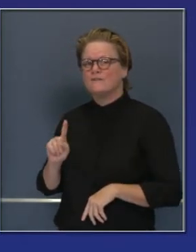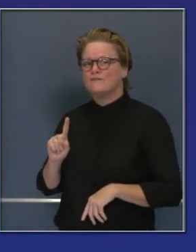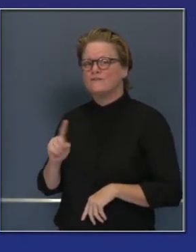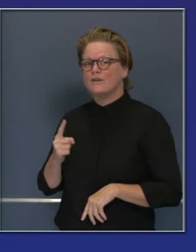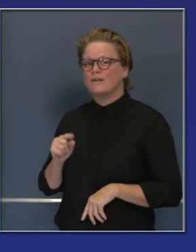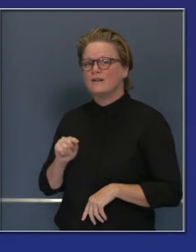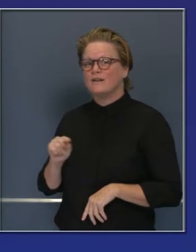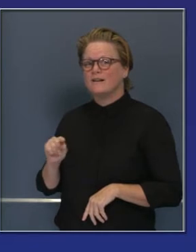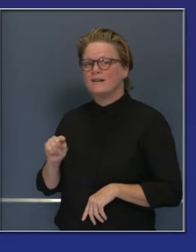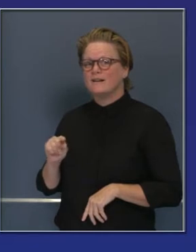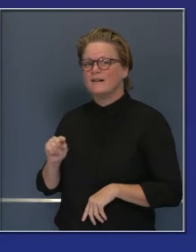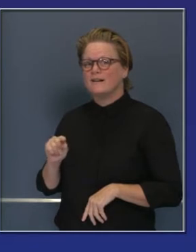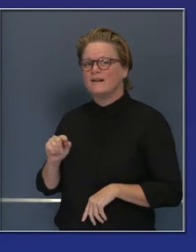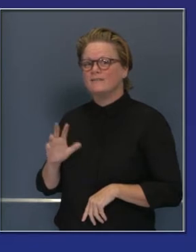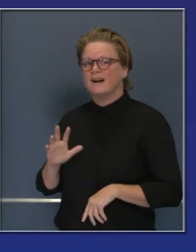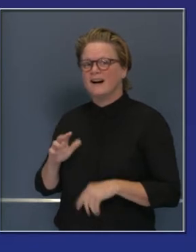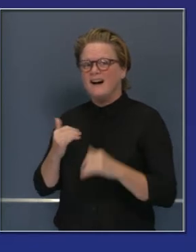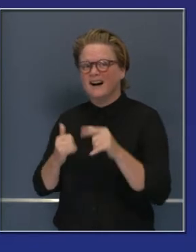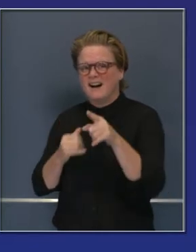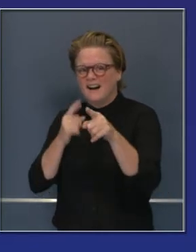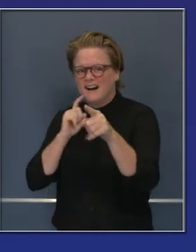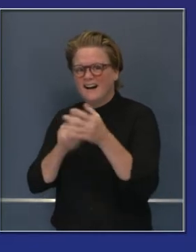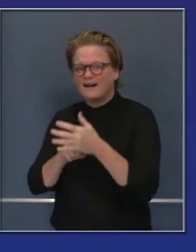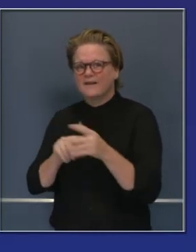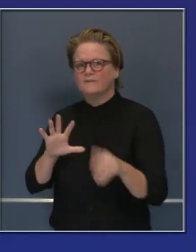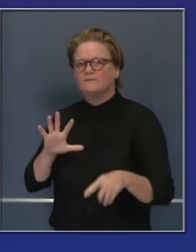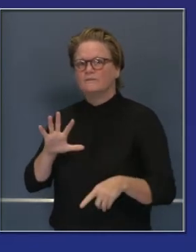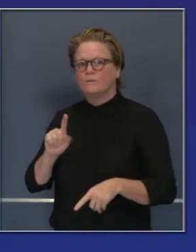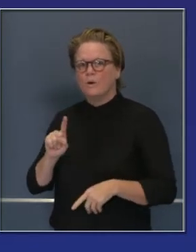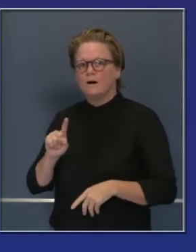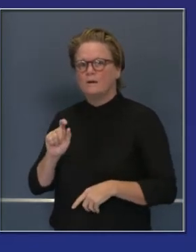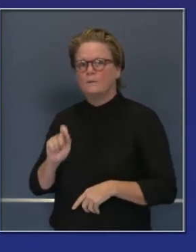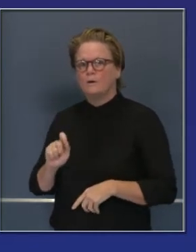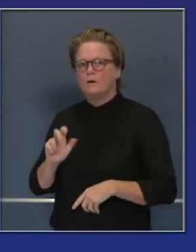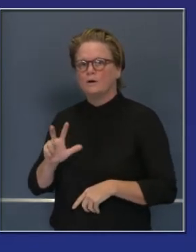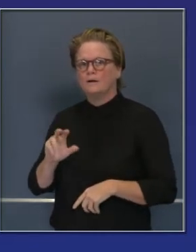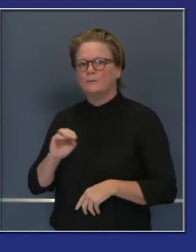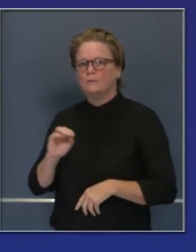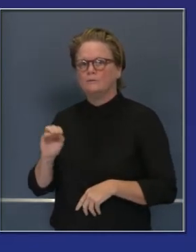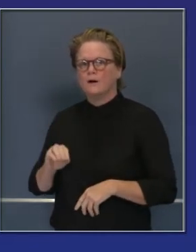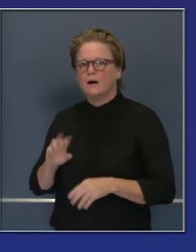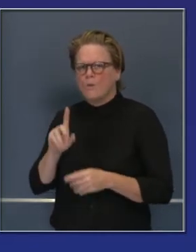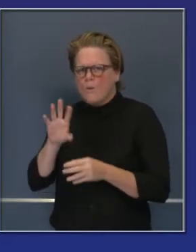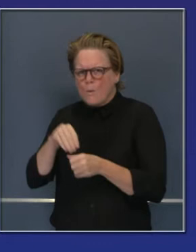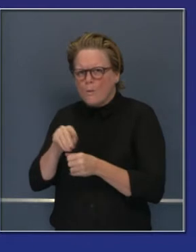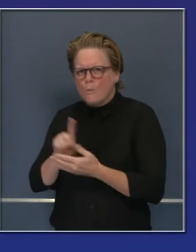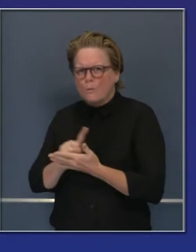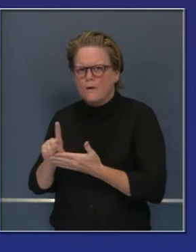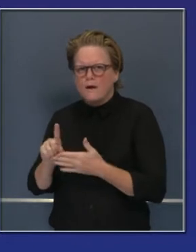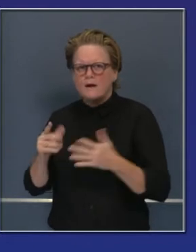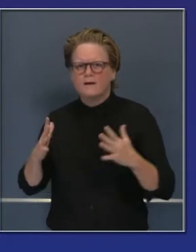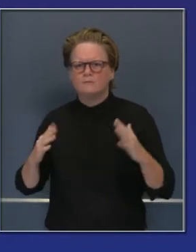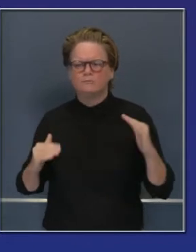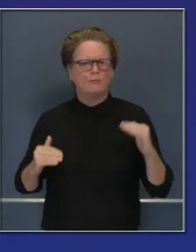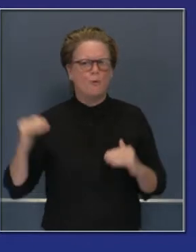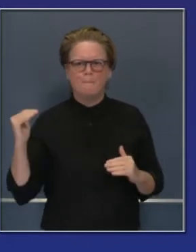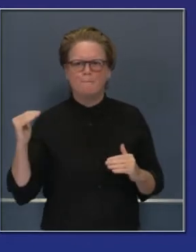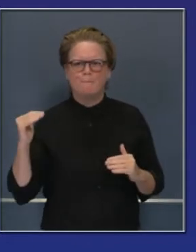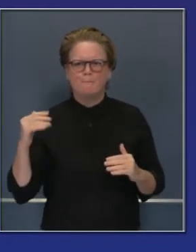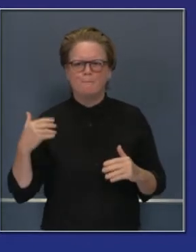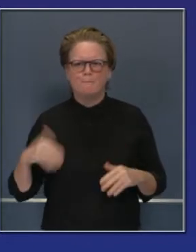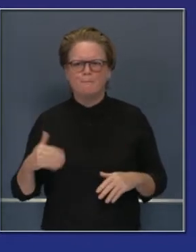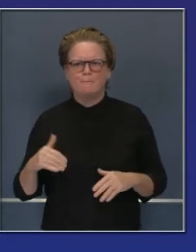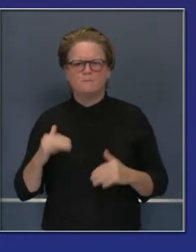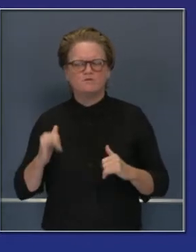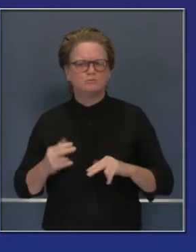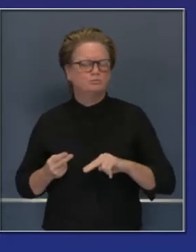de noviembre, un aumento de 51.3% en un periodo de una sola semana.